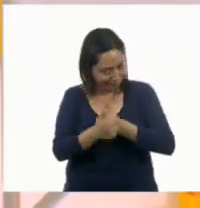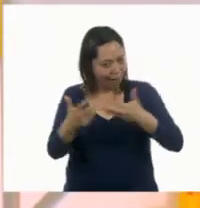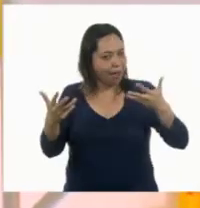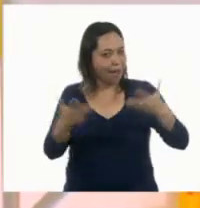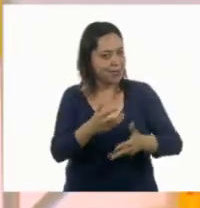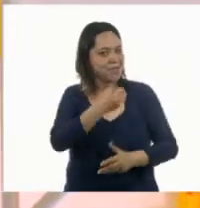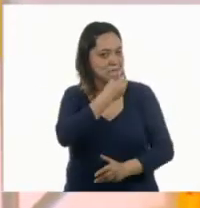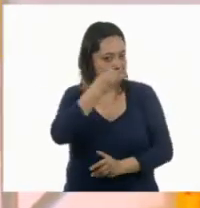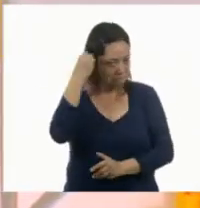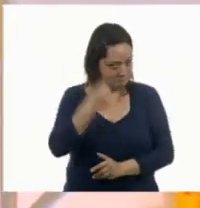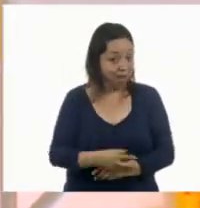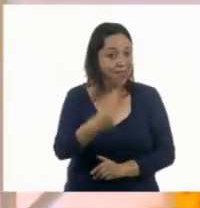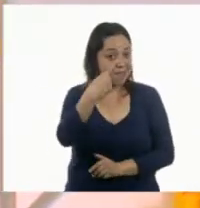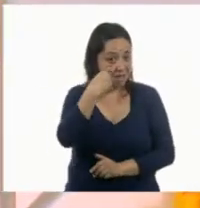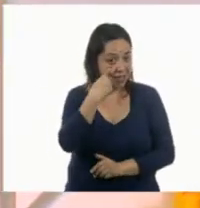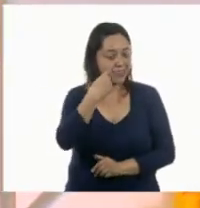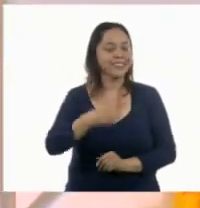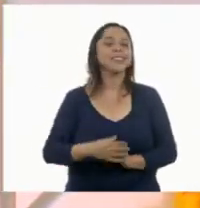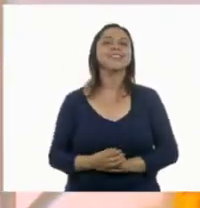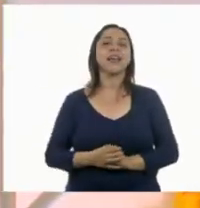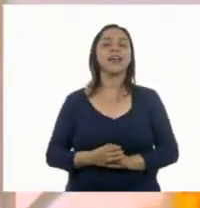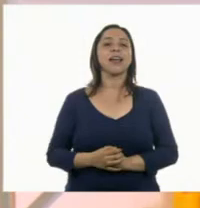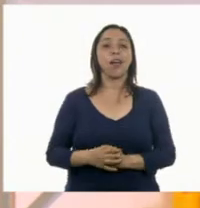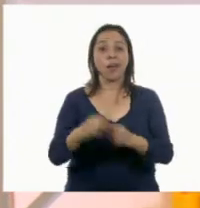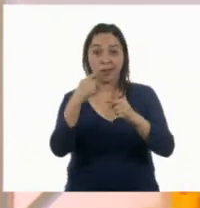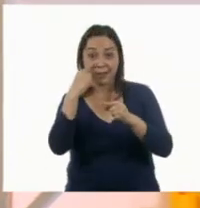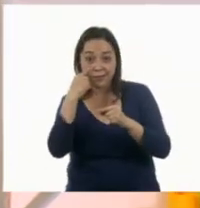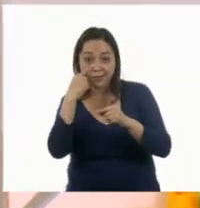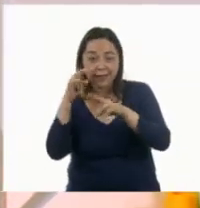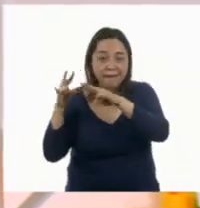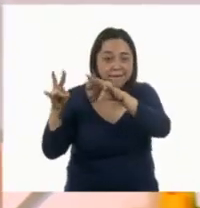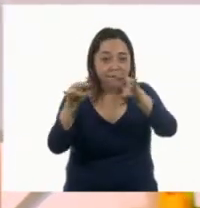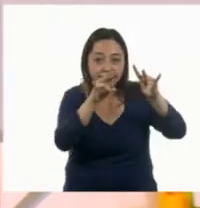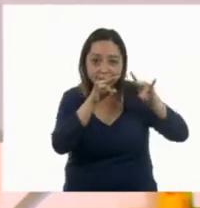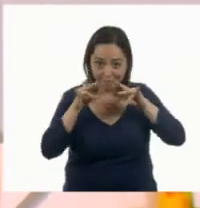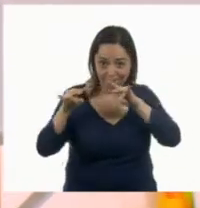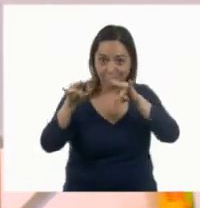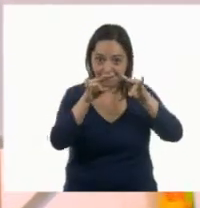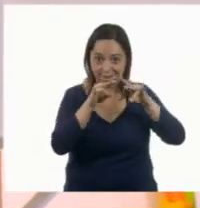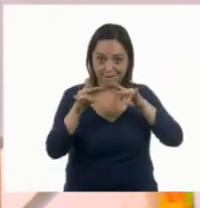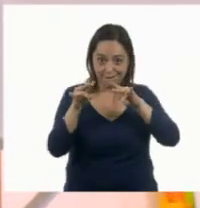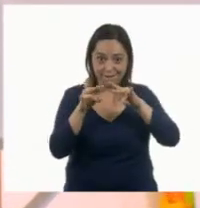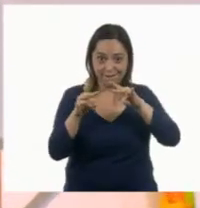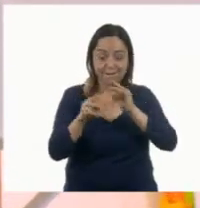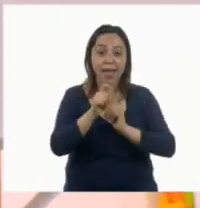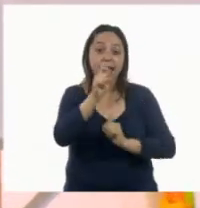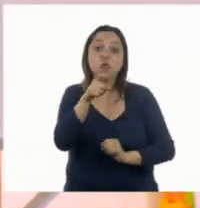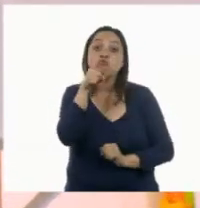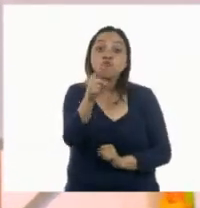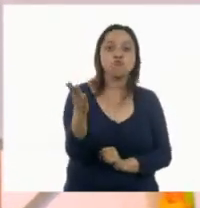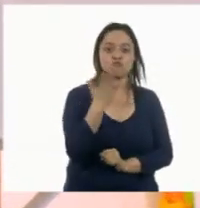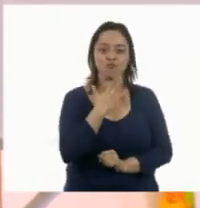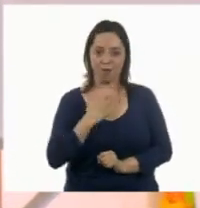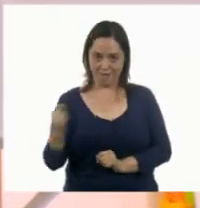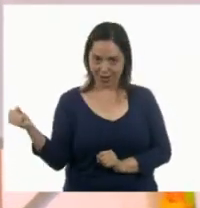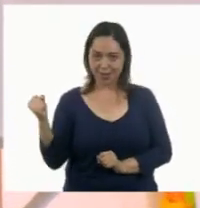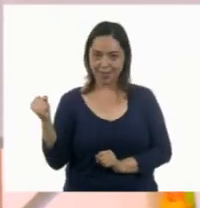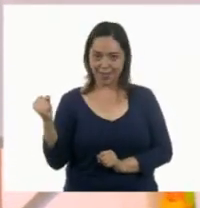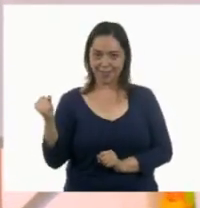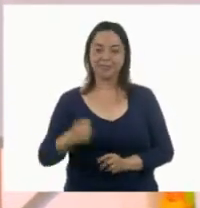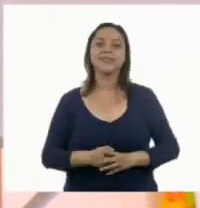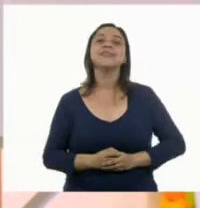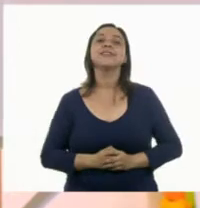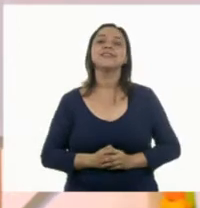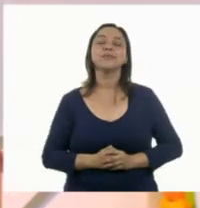padre. Atentos, ojos, oídos, porque este reto tiene que ver con tus habilidades. Las